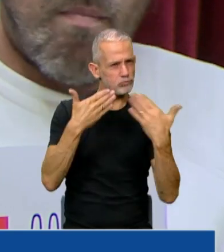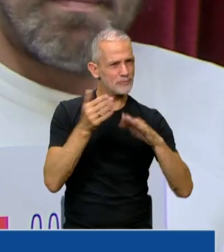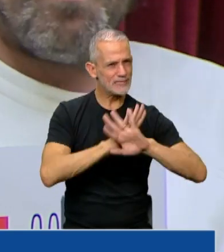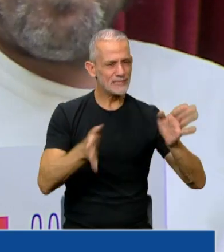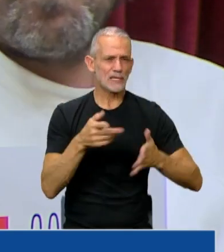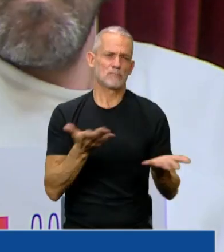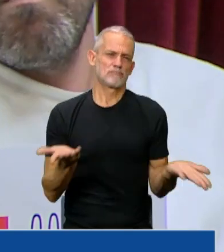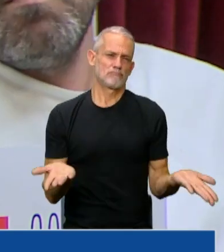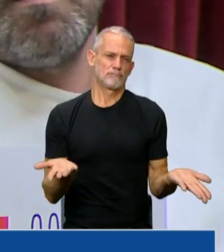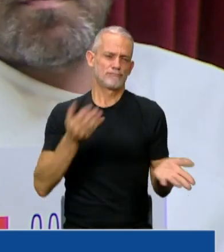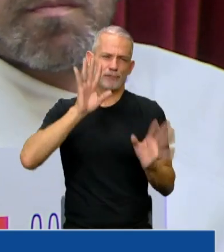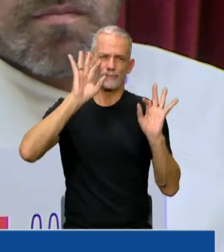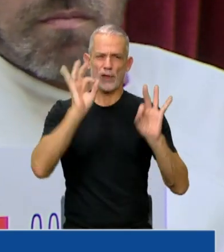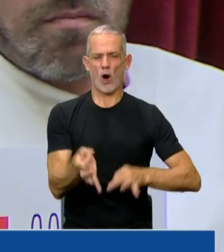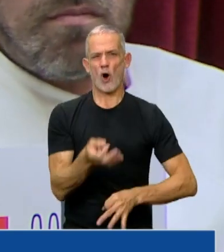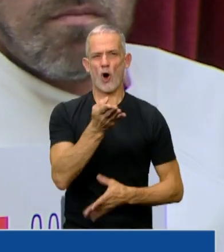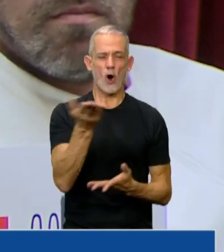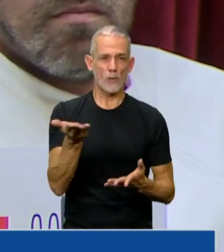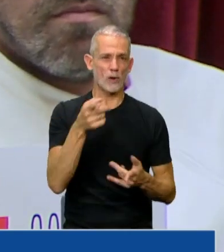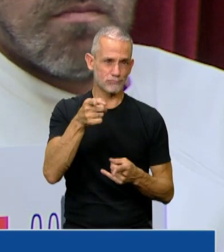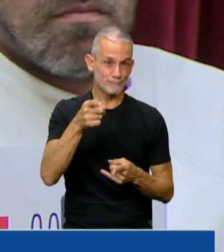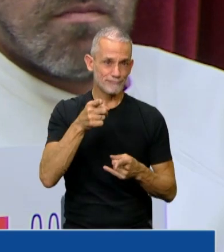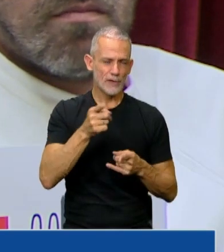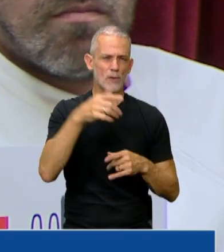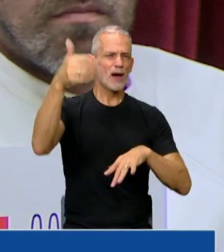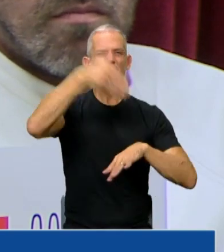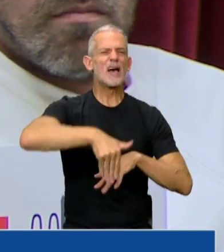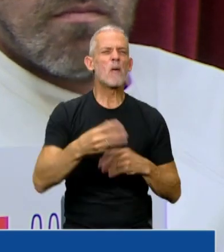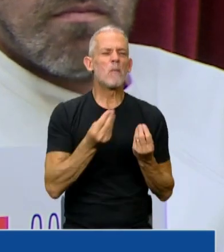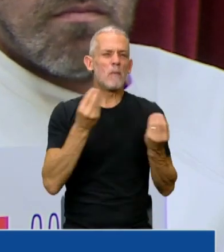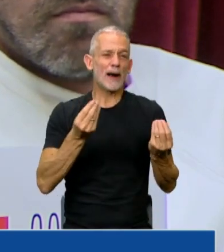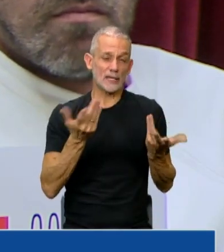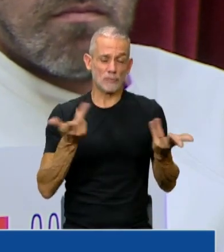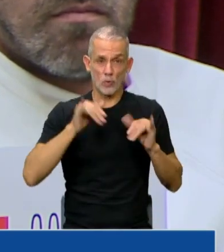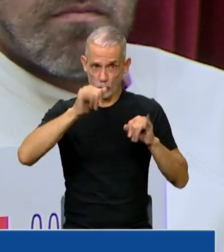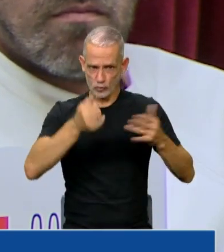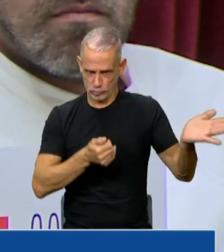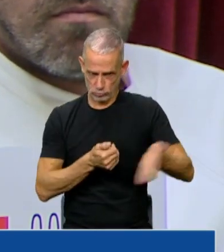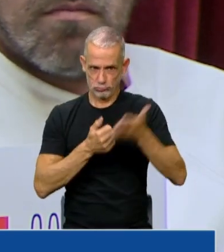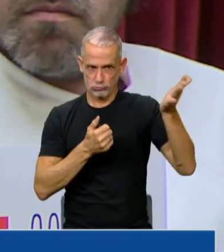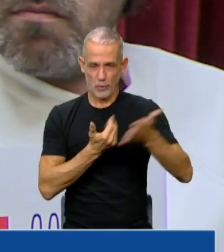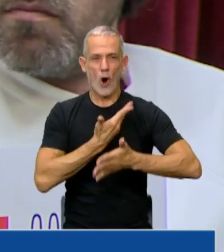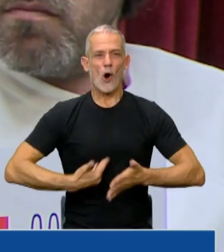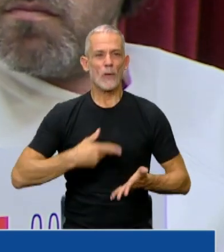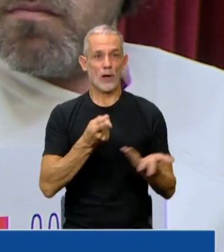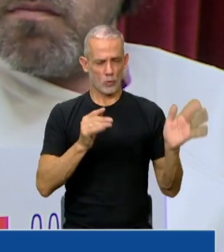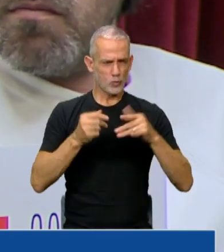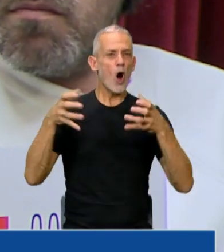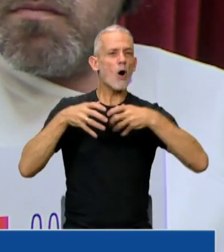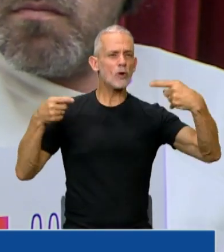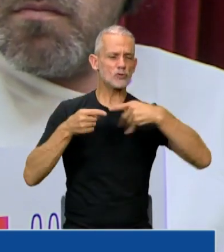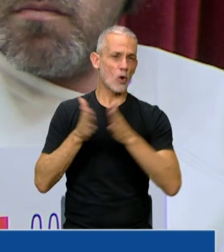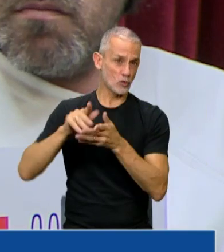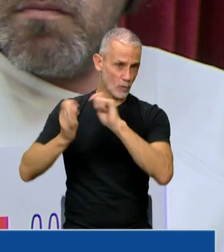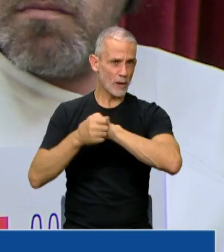claramente sus acciones en la zona son aceptadas por el gobierno y también por la oposición de